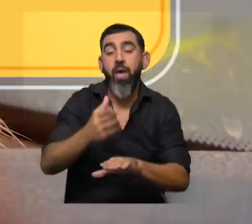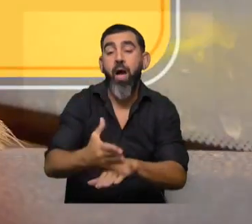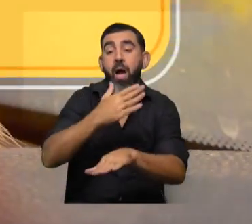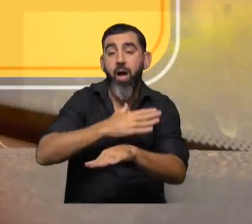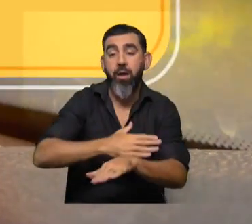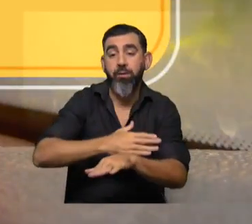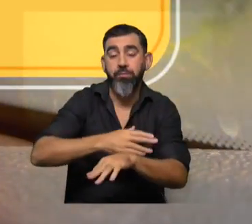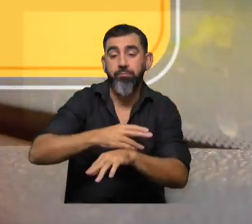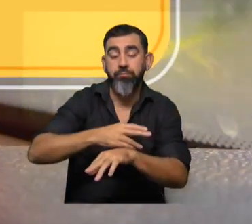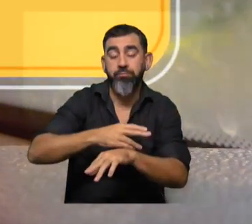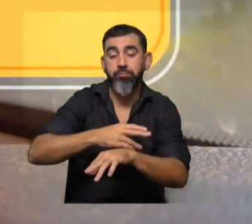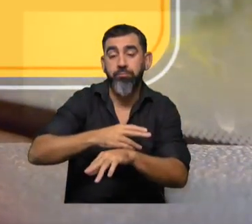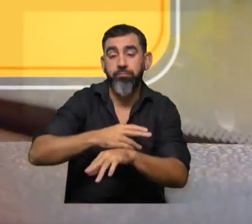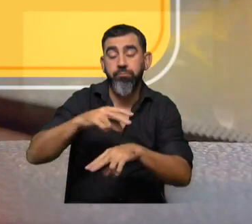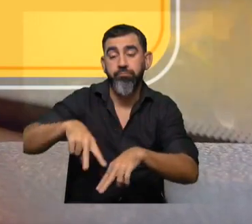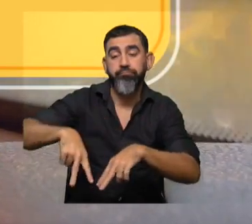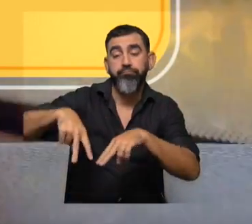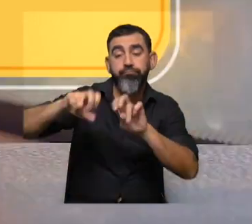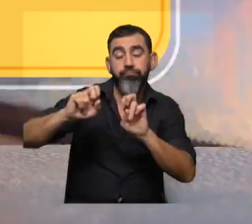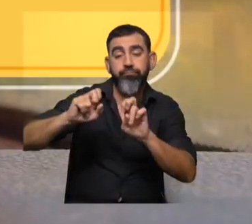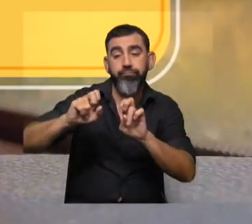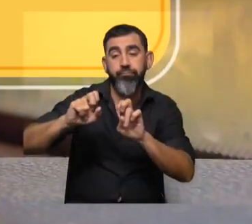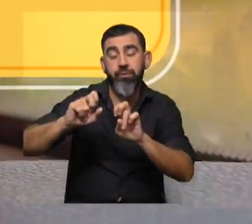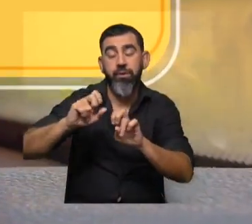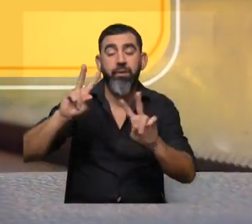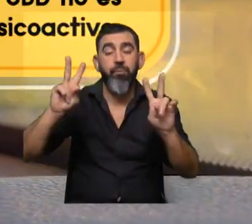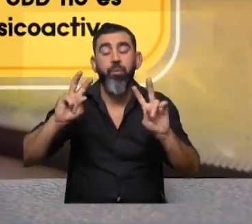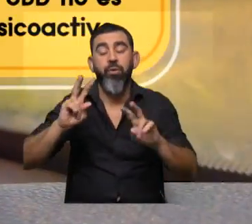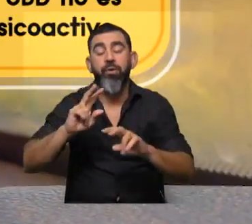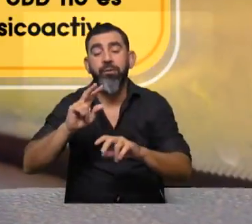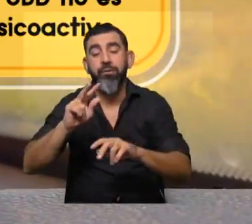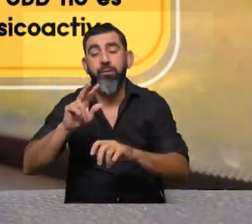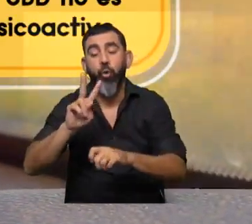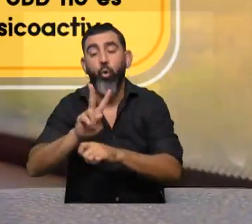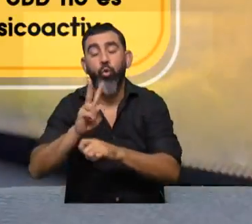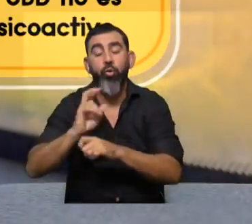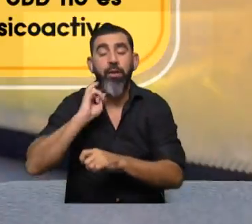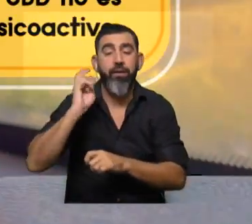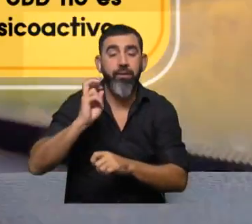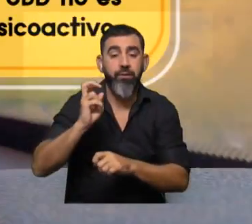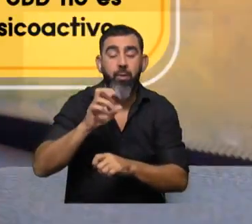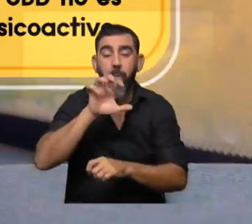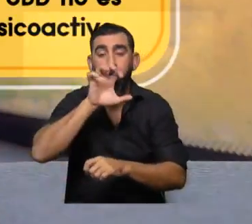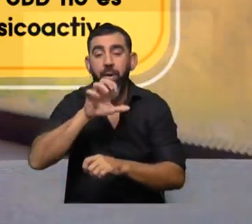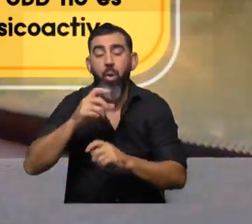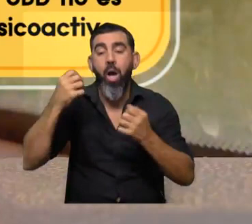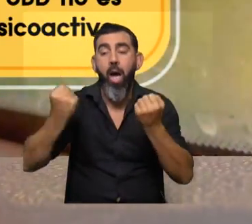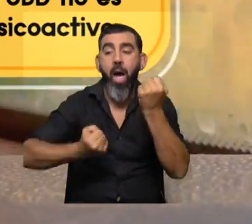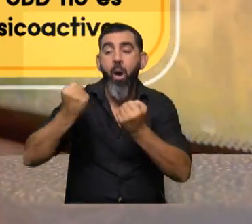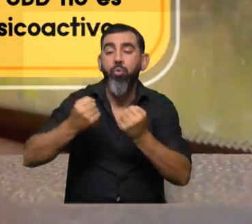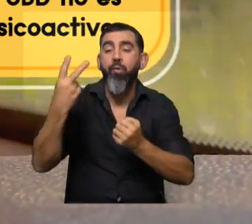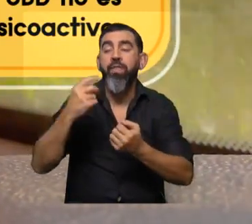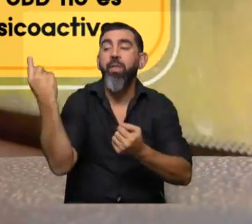de transporte que decimos que es el test de estrés para ellos. Básicamente es subir al perro a un auto y pasearlo 20 minutos por la ciudad,